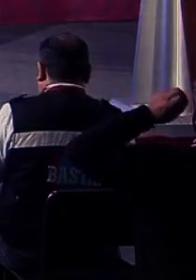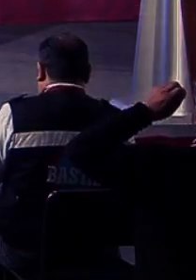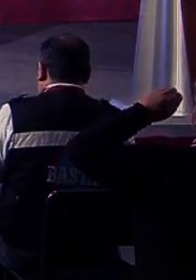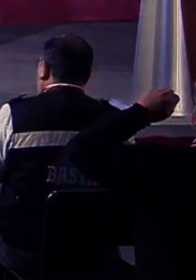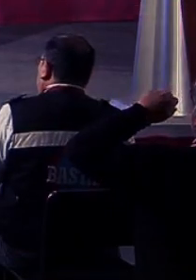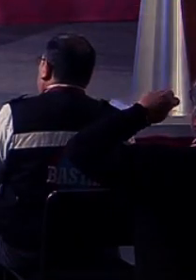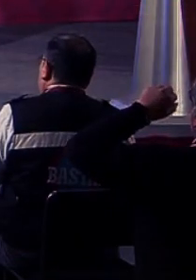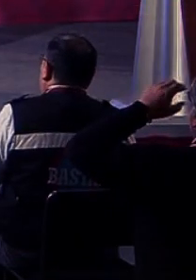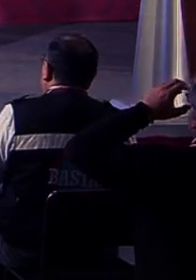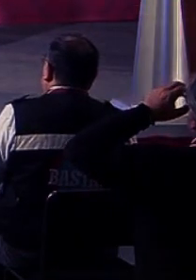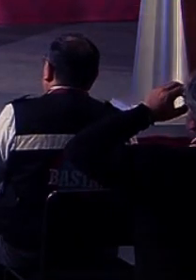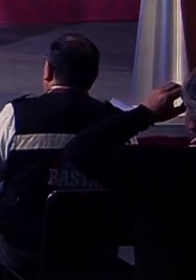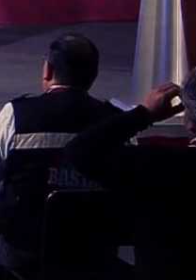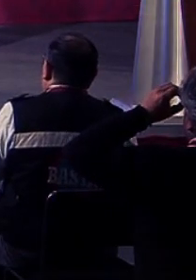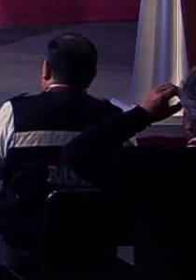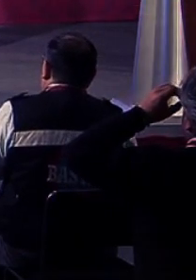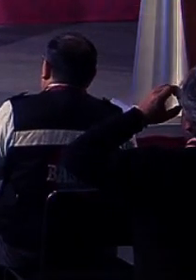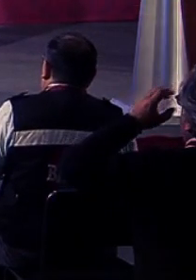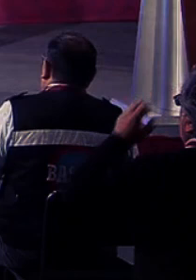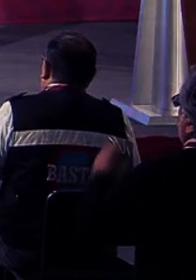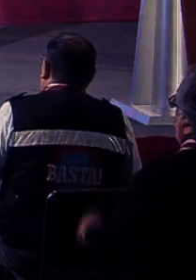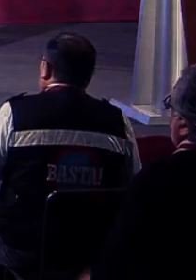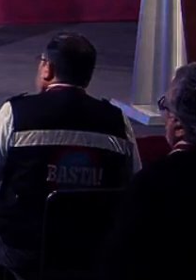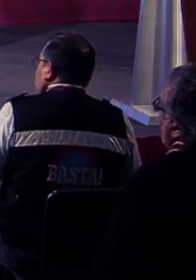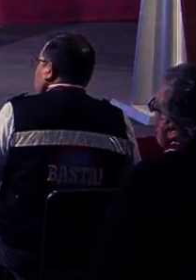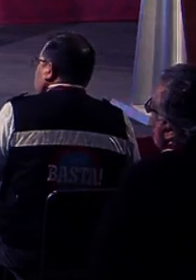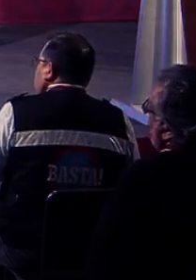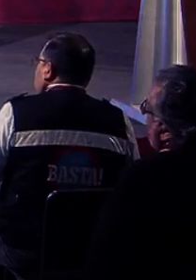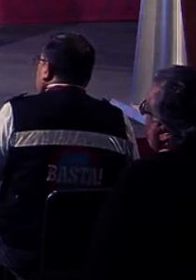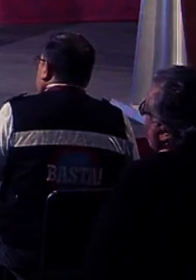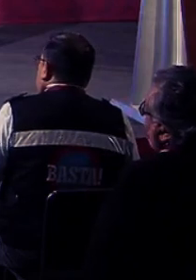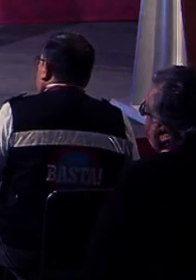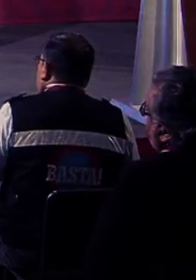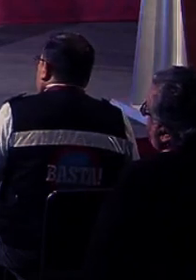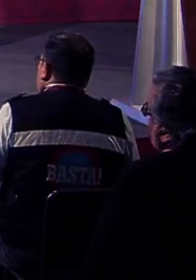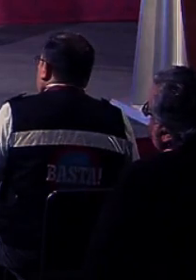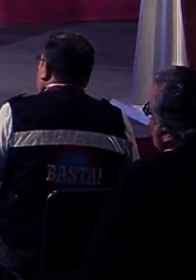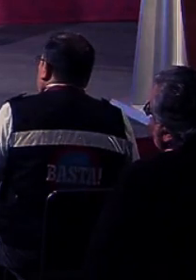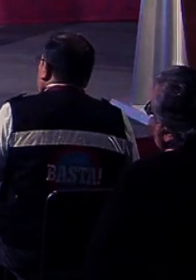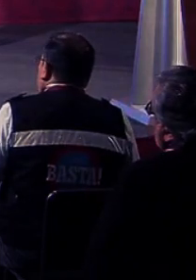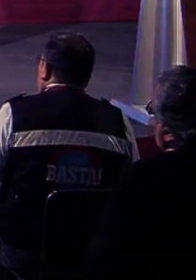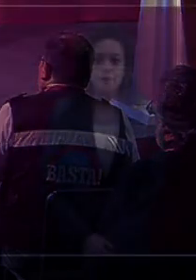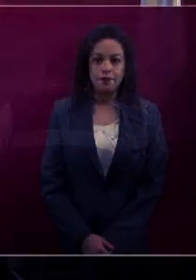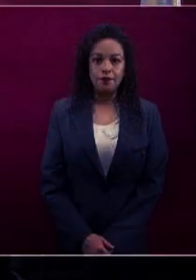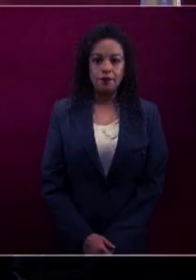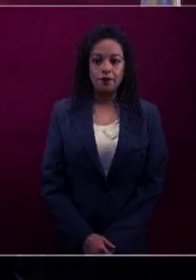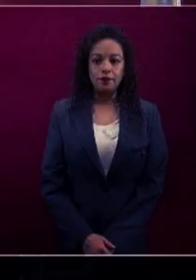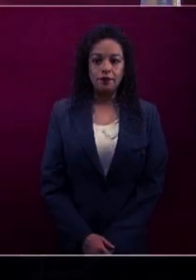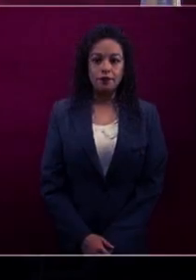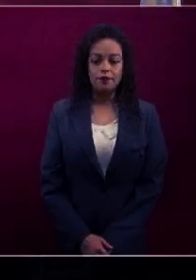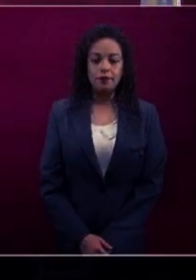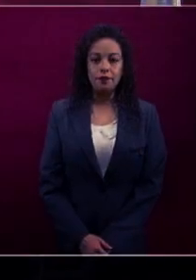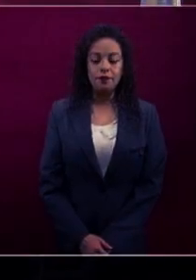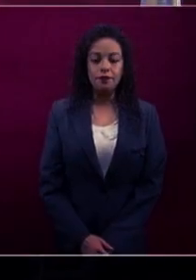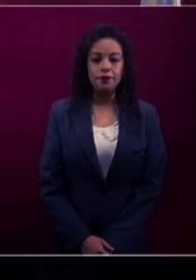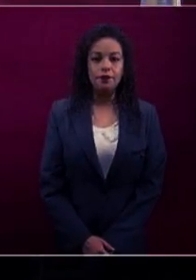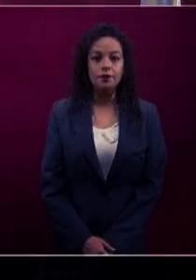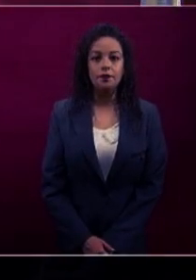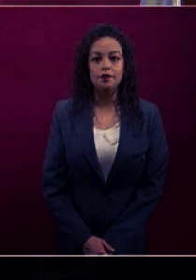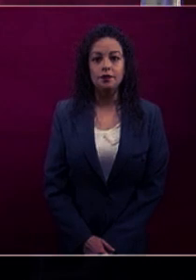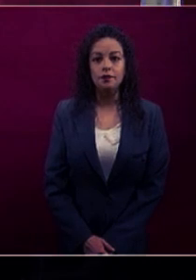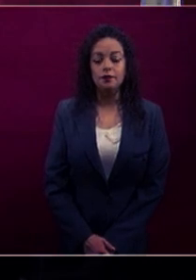alguna parte de los efectivos de la Secretaría de Defensa Nacional. Además del